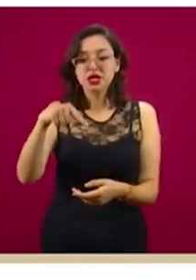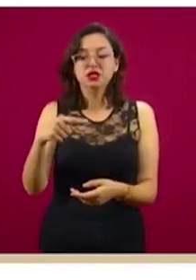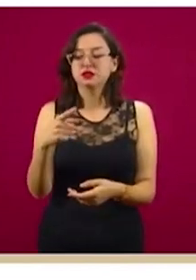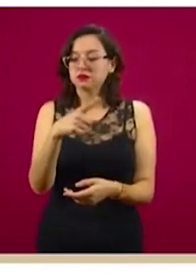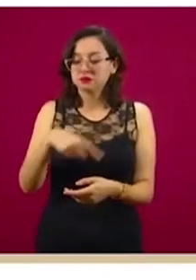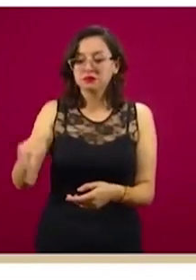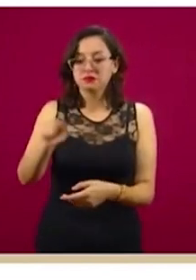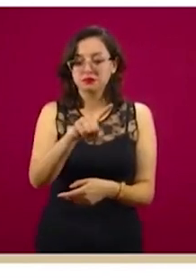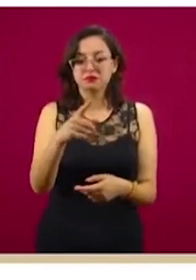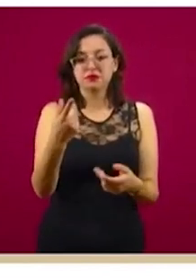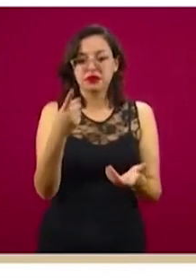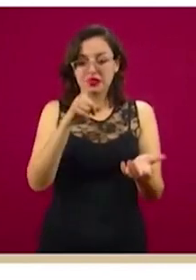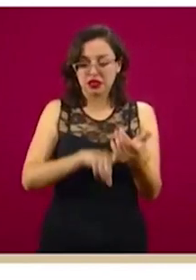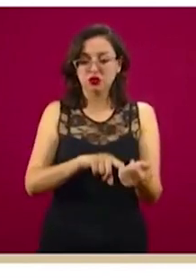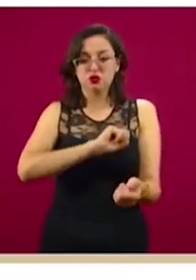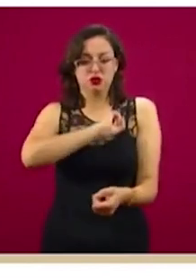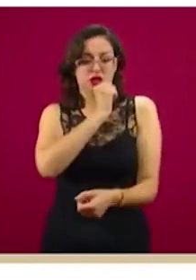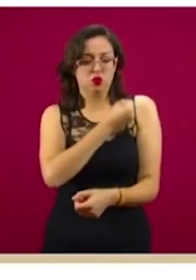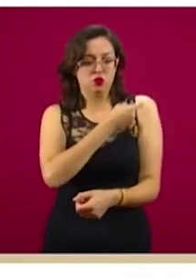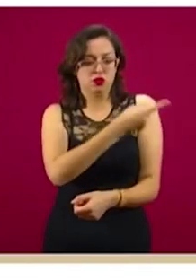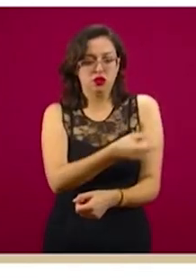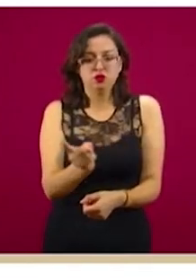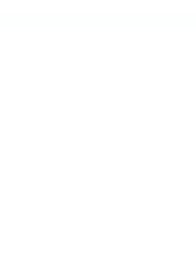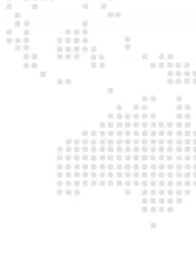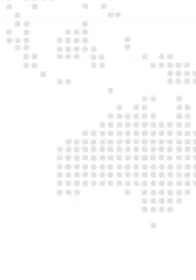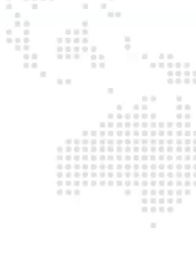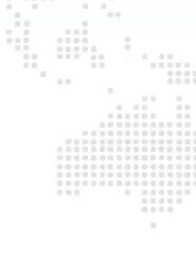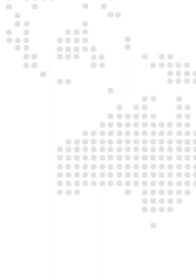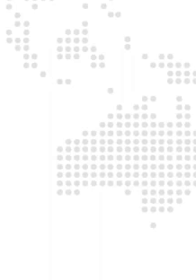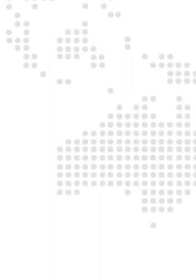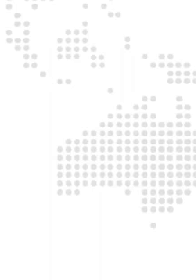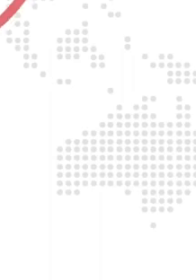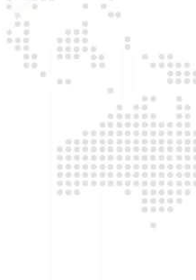técnico, el personal de salud para hacer el proceso.